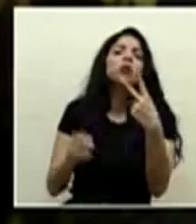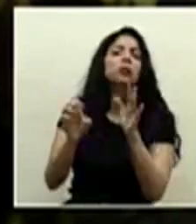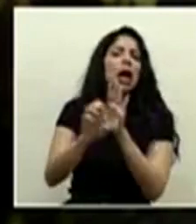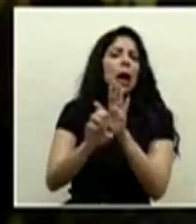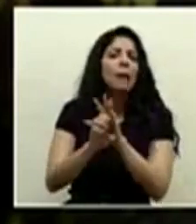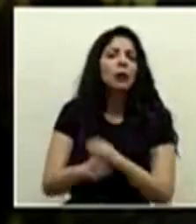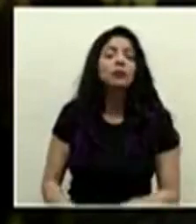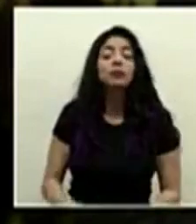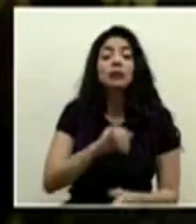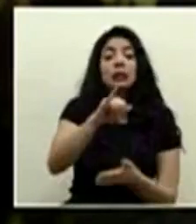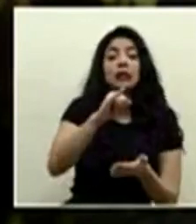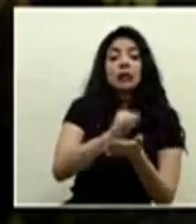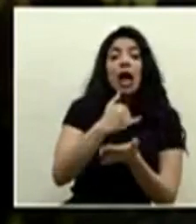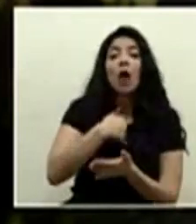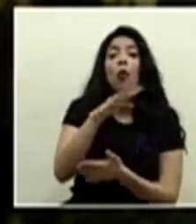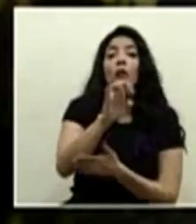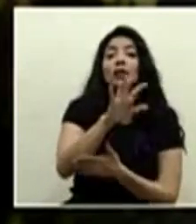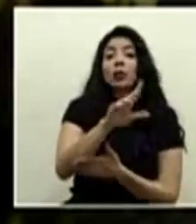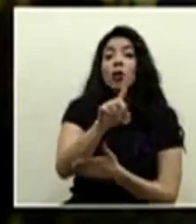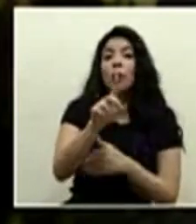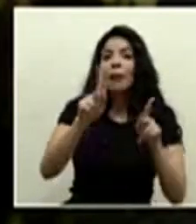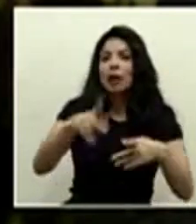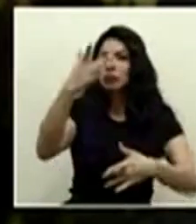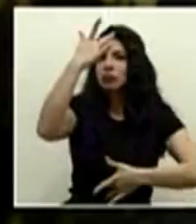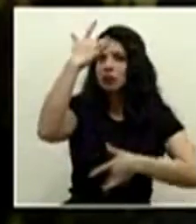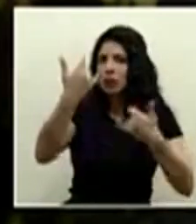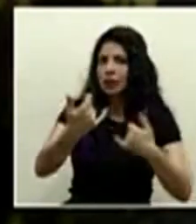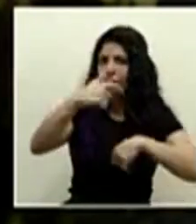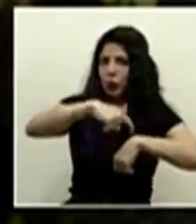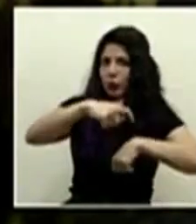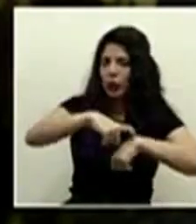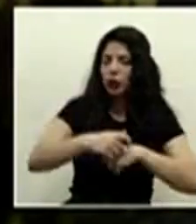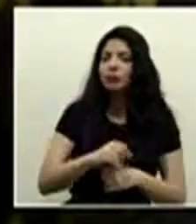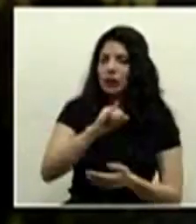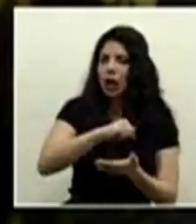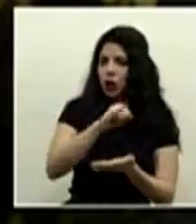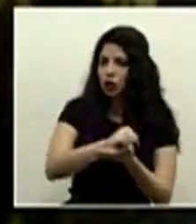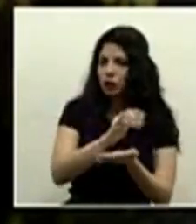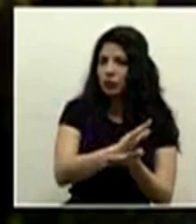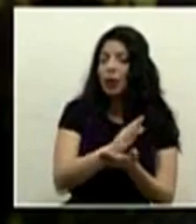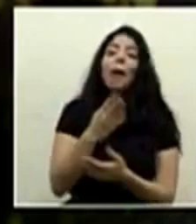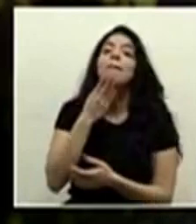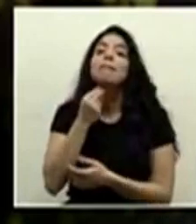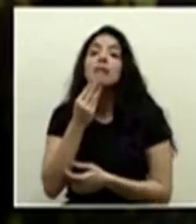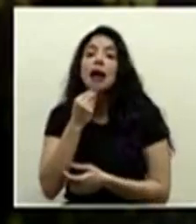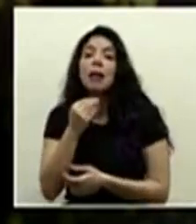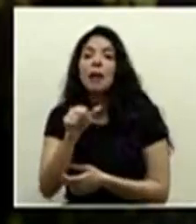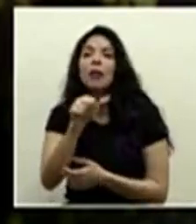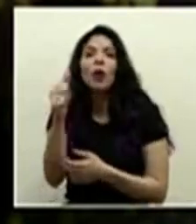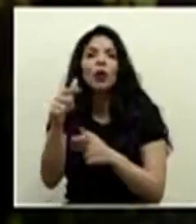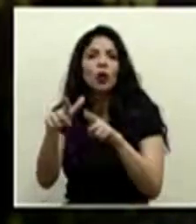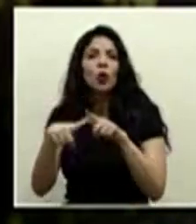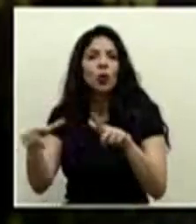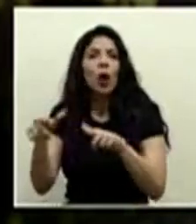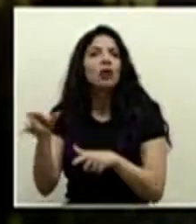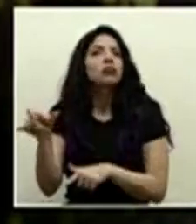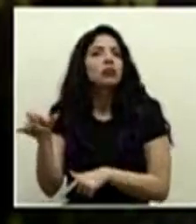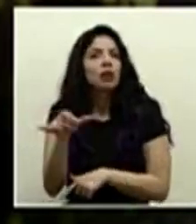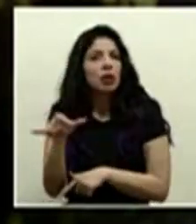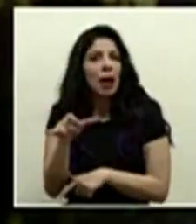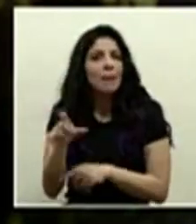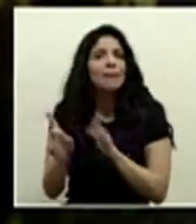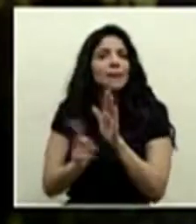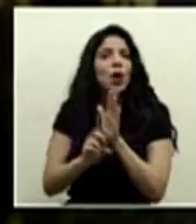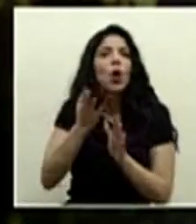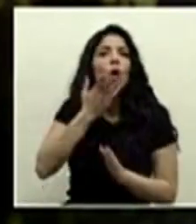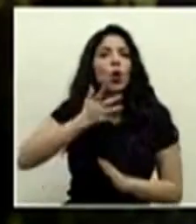José tiene 451 casos activos actualmente Barba es otra zona que también está en